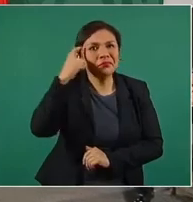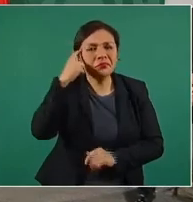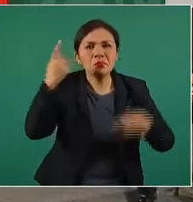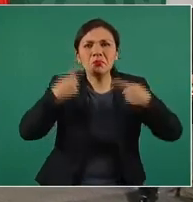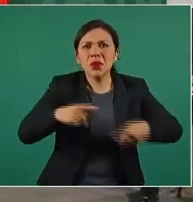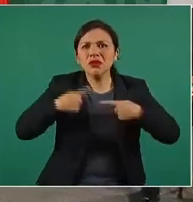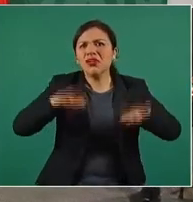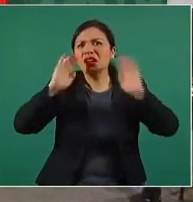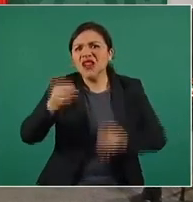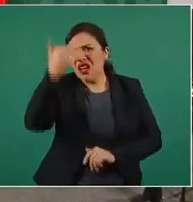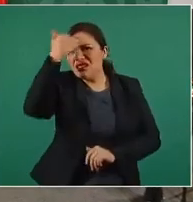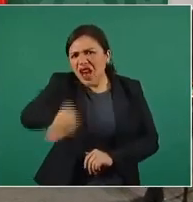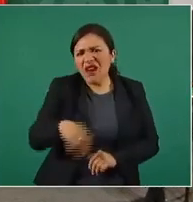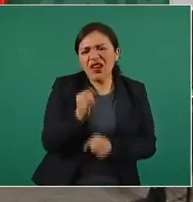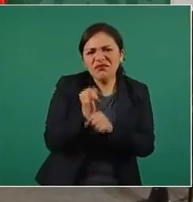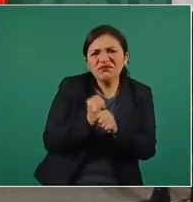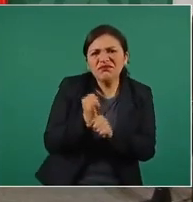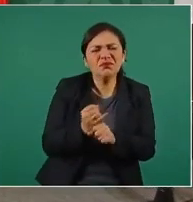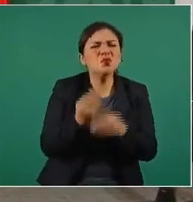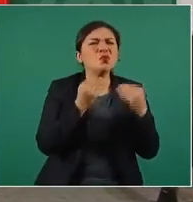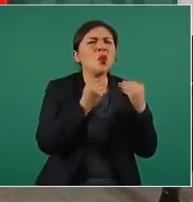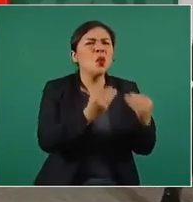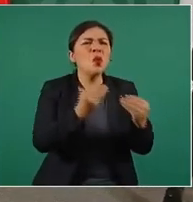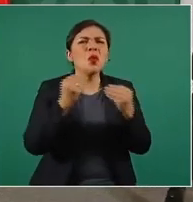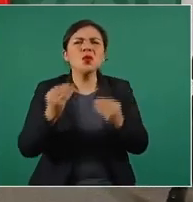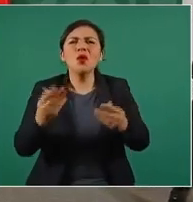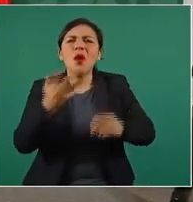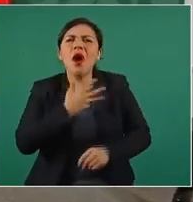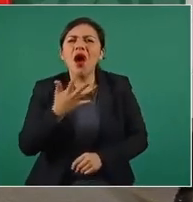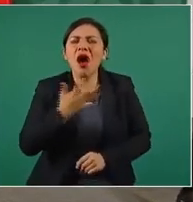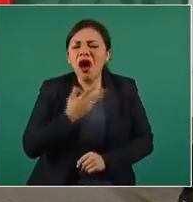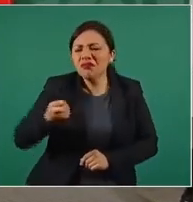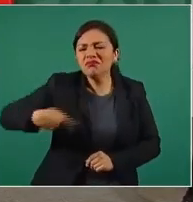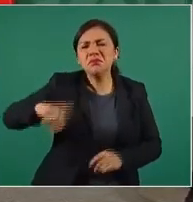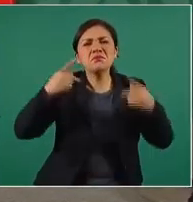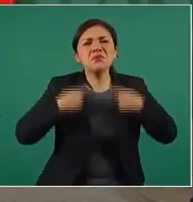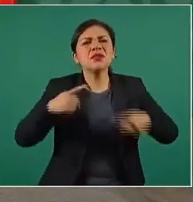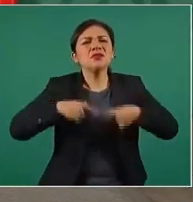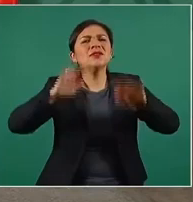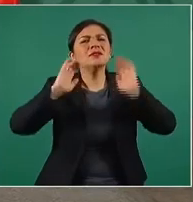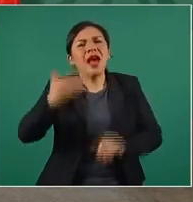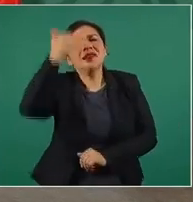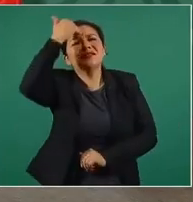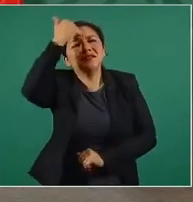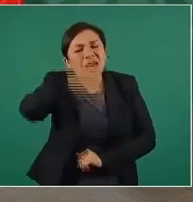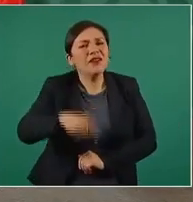Hay mucha conciencia ciudadana.